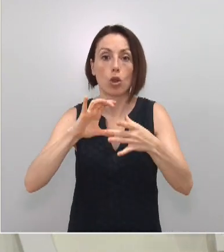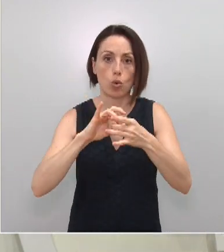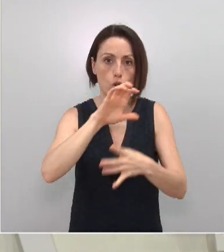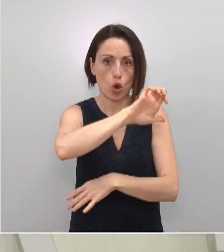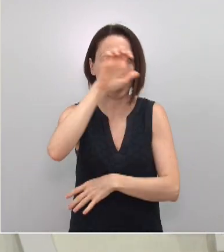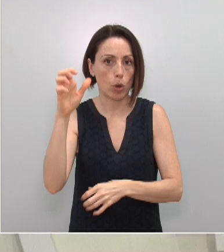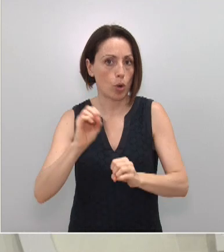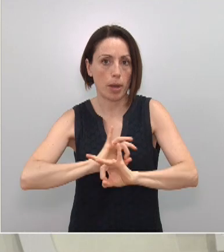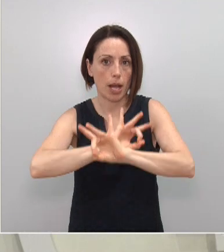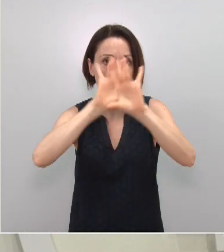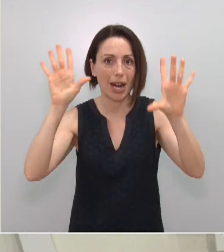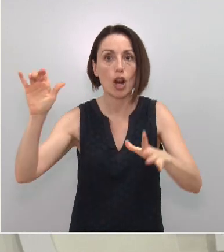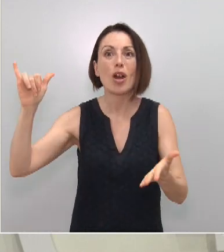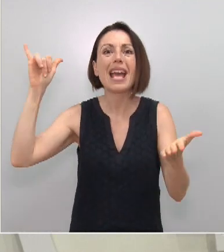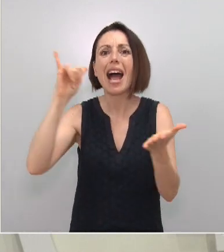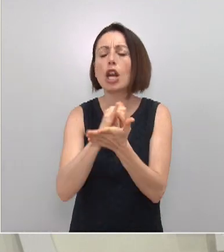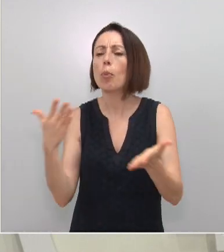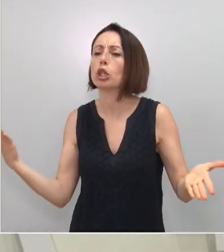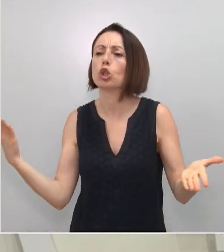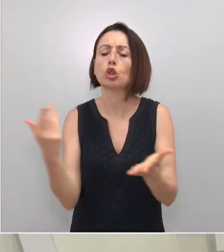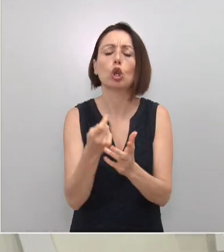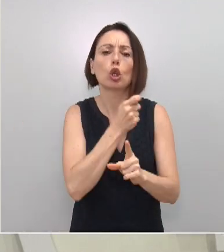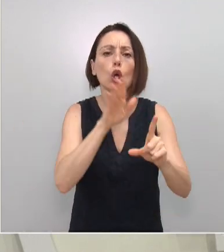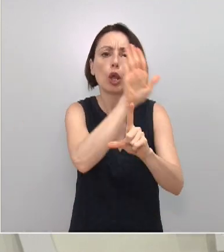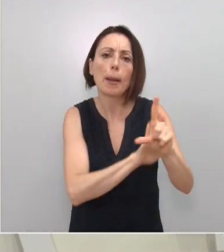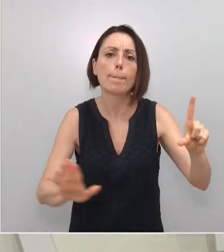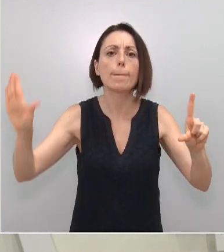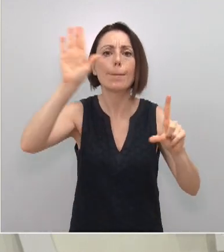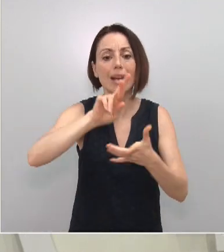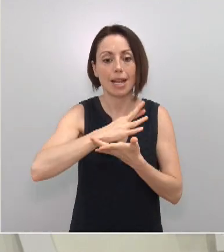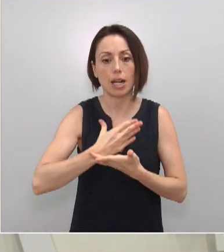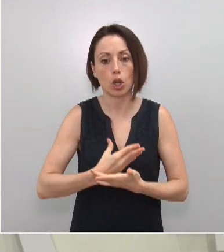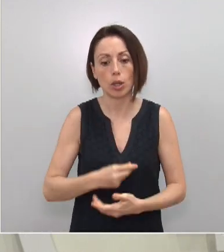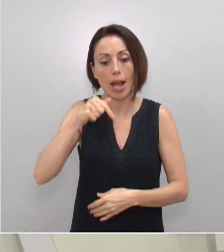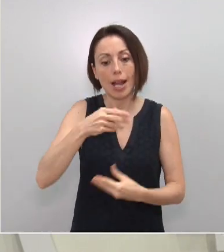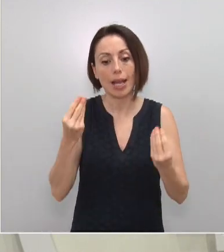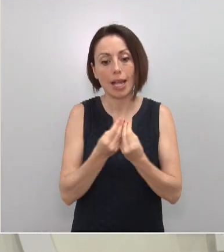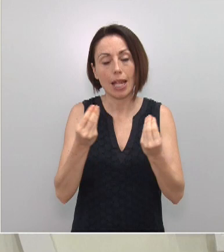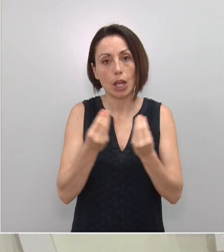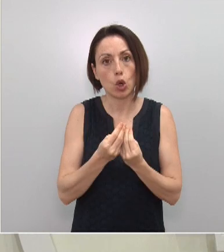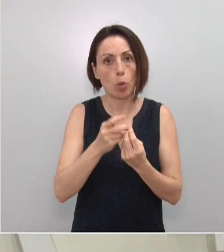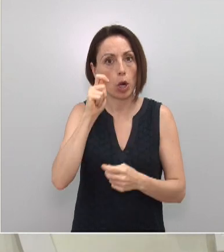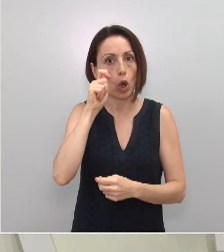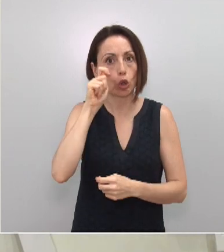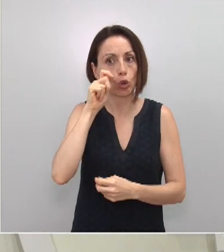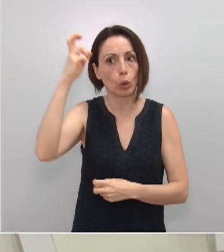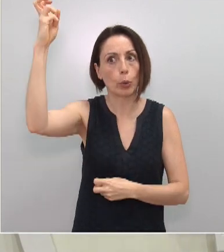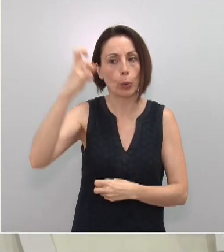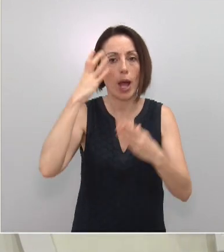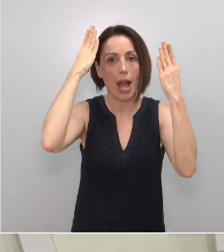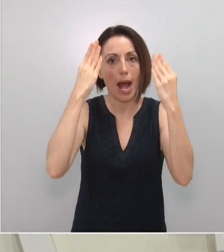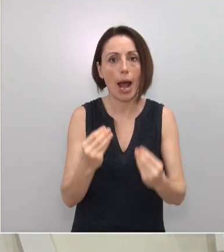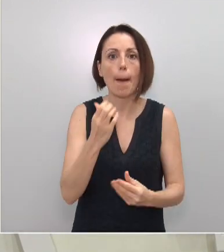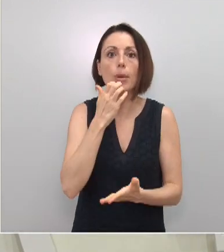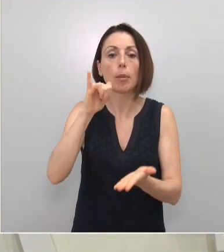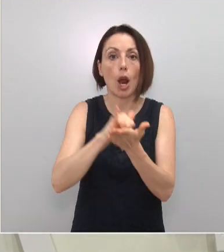supuesto, y en todos los aeropuertos de España. En la región de Murcia hay un número muy elevado de turistas que proceden de aeropuertos,